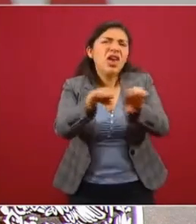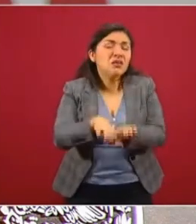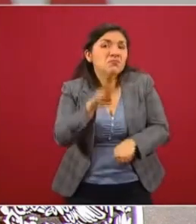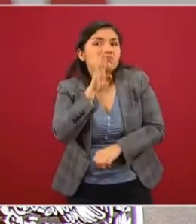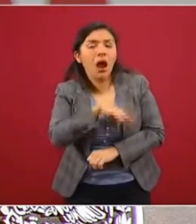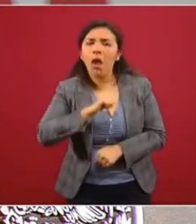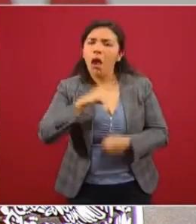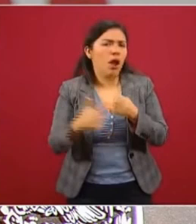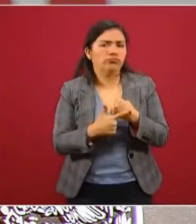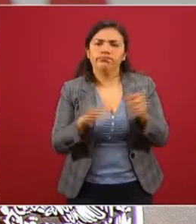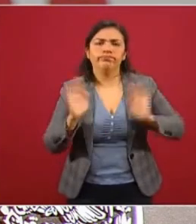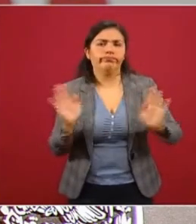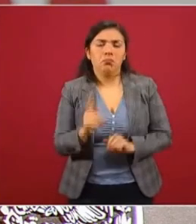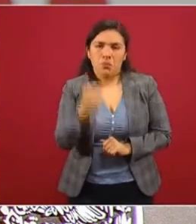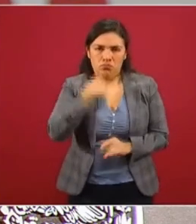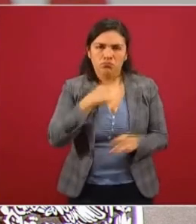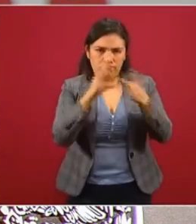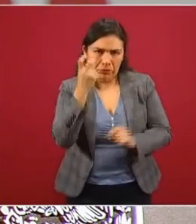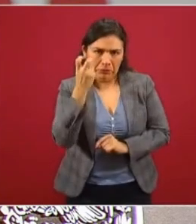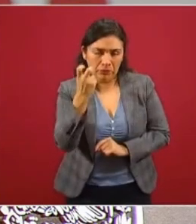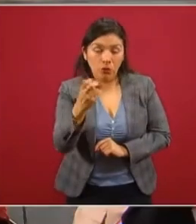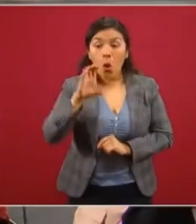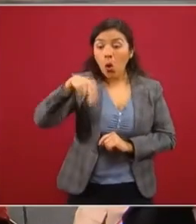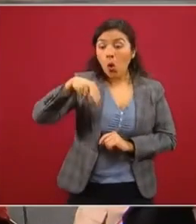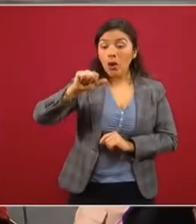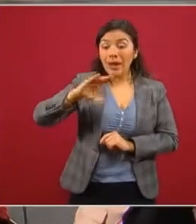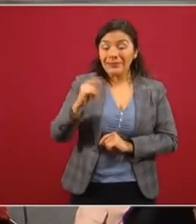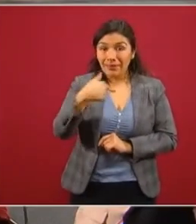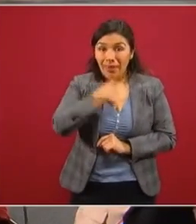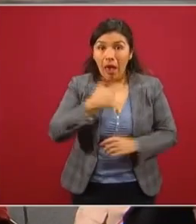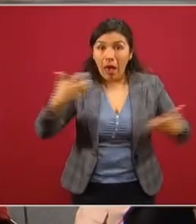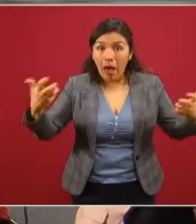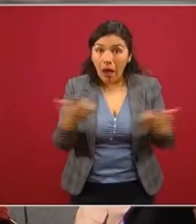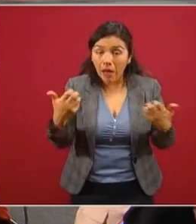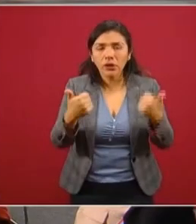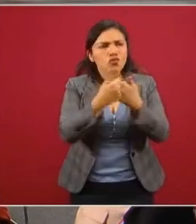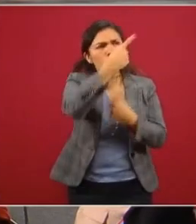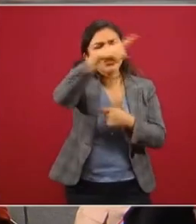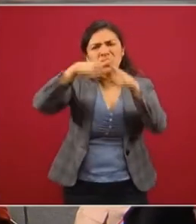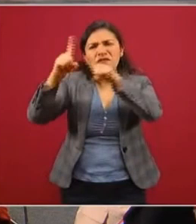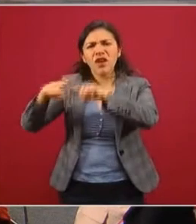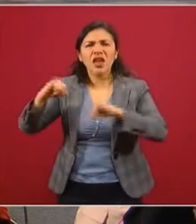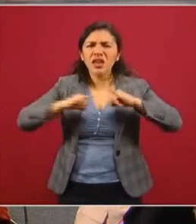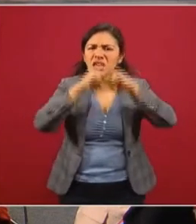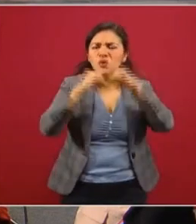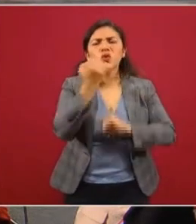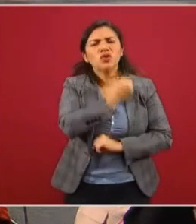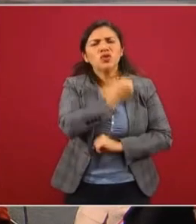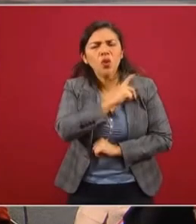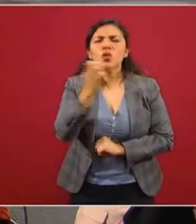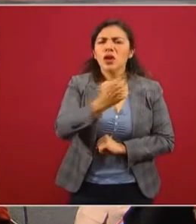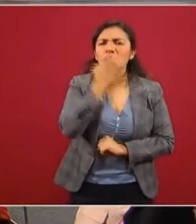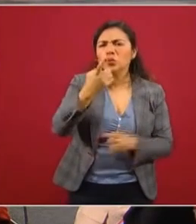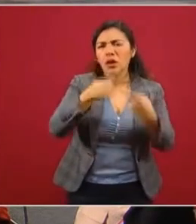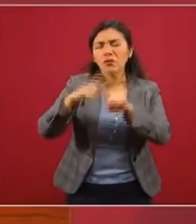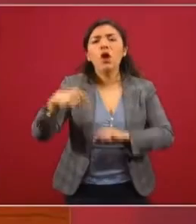Entonces, primero esa aclaración. Lo que Conacyt ha hecho en colaboración con otras instancias del sector salud, del sector académico,